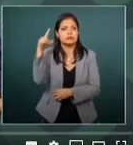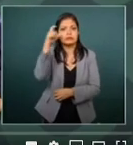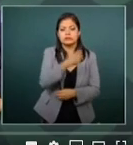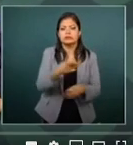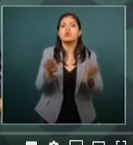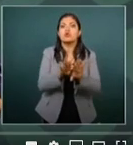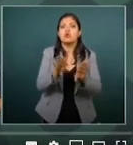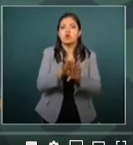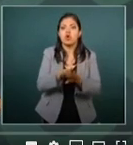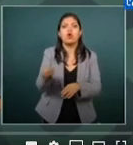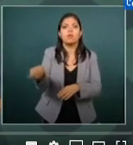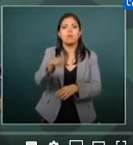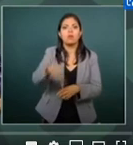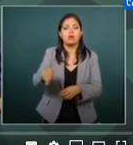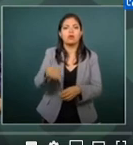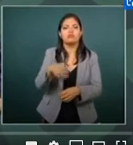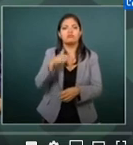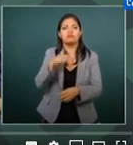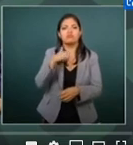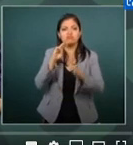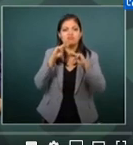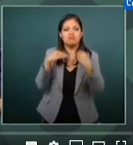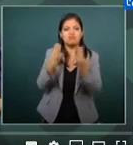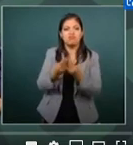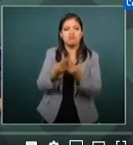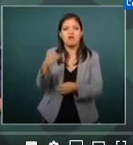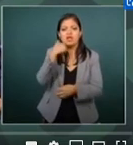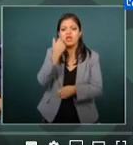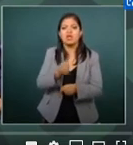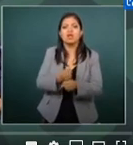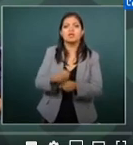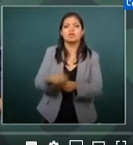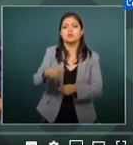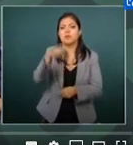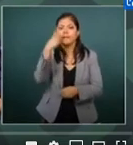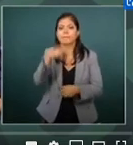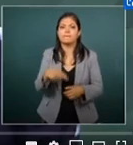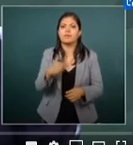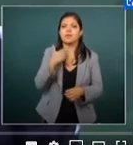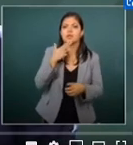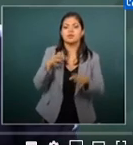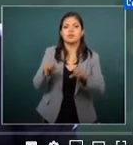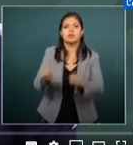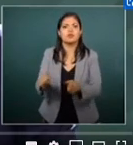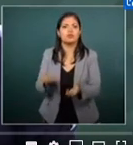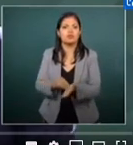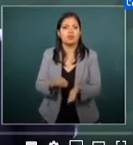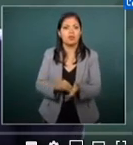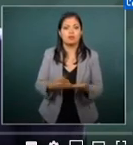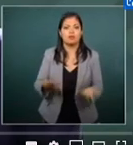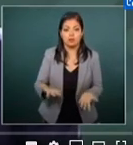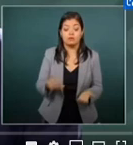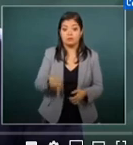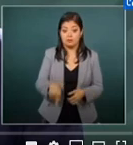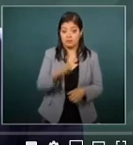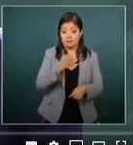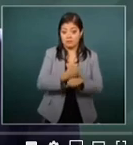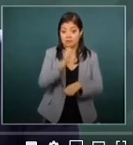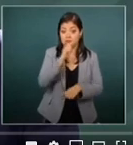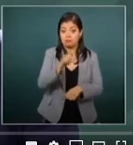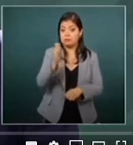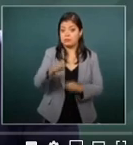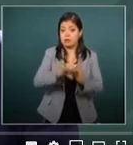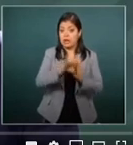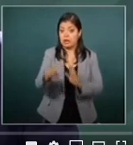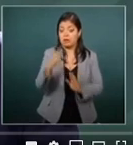a enfrentar a la delincuencia organizada que quiere someter al Estado mexicano? Los resultados que hemos tenido en Jalisco en materia de seguridad son el mejor ejemplo